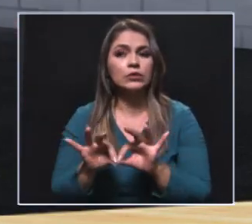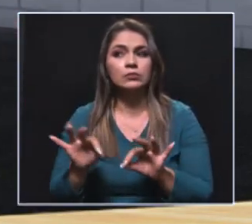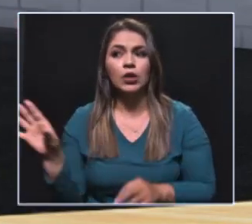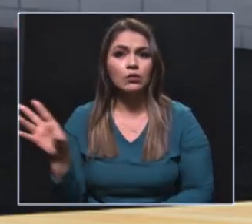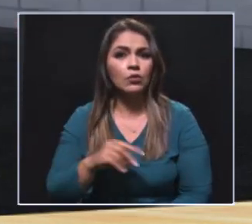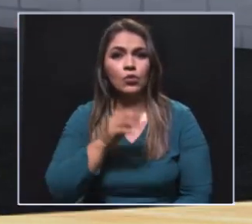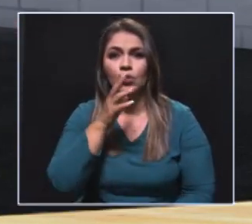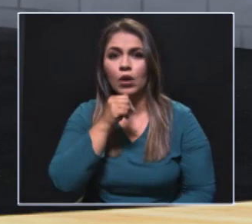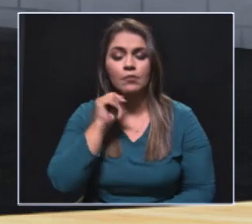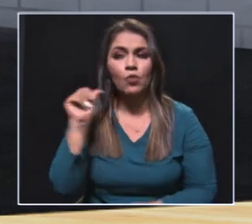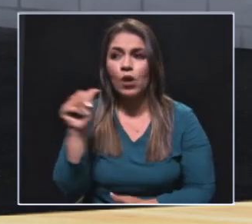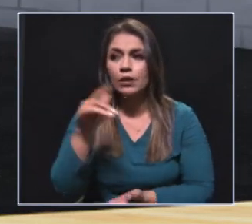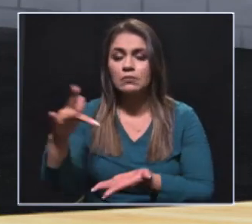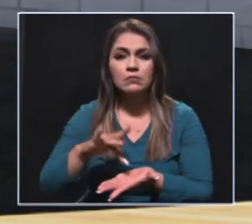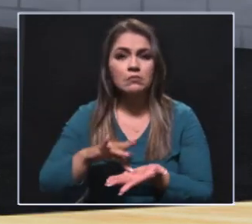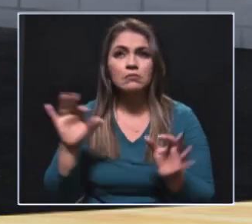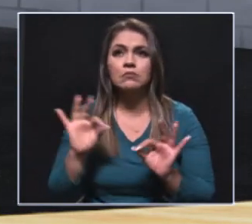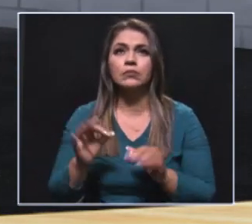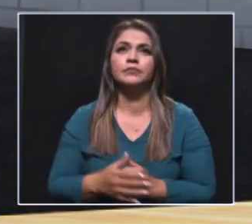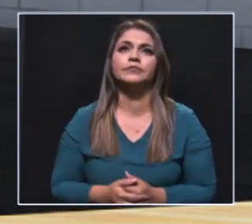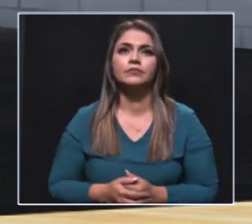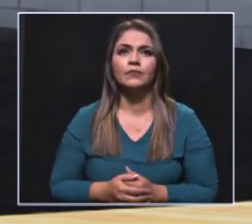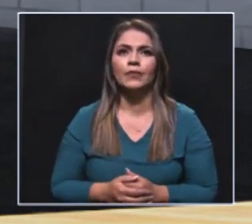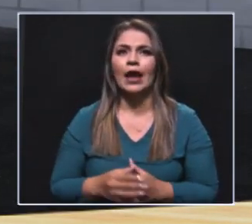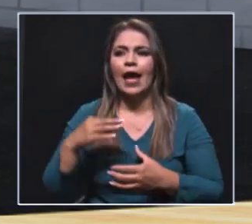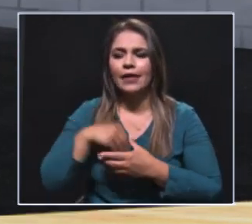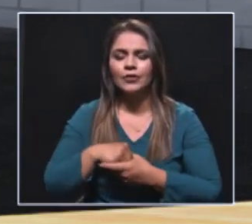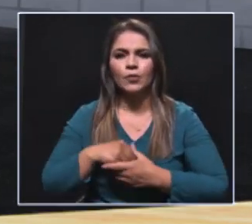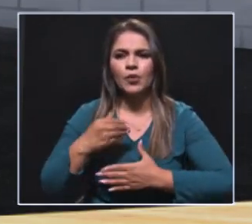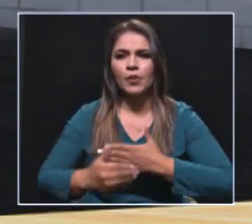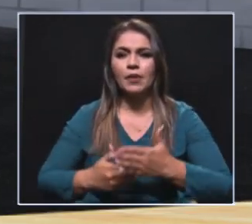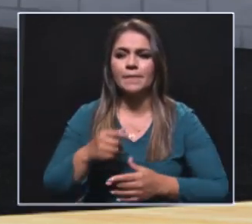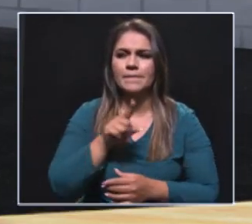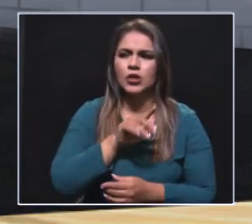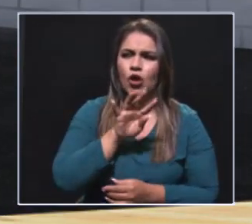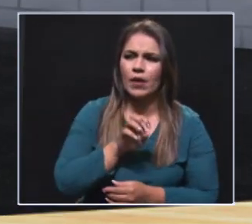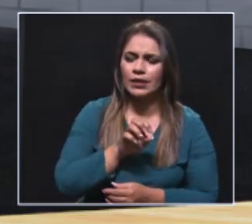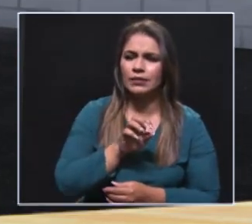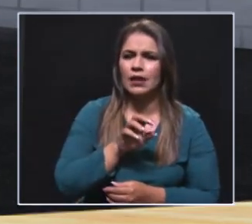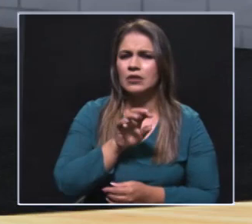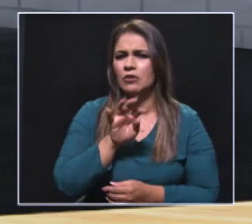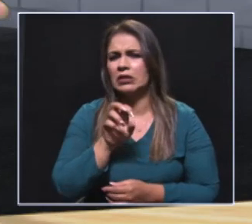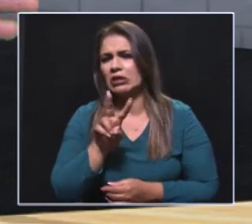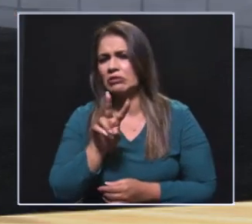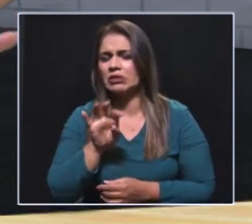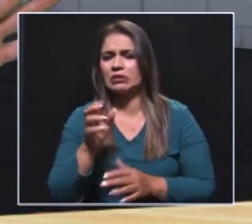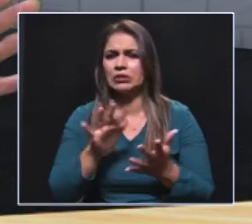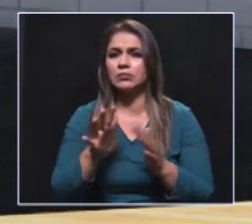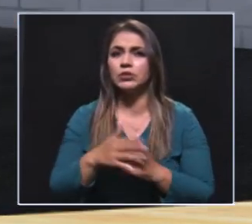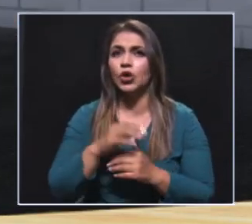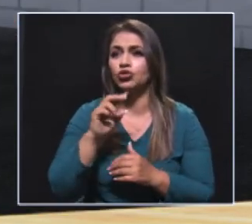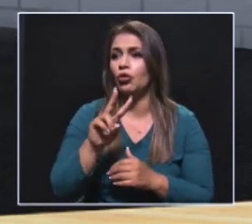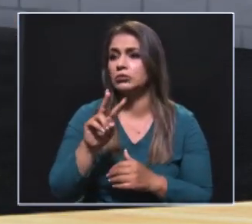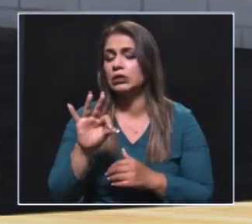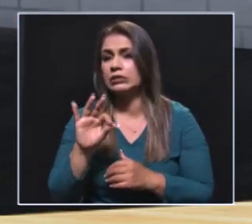casi nula la participación de las mujeres. Y empezamos nosotros a hacer procesos internos. Y ya después del 90, 92, 94, ya habían dos, tres, hasta